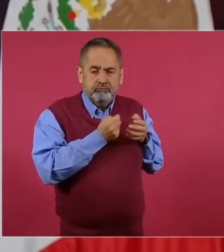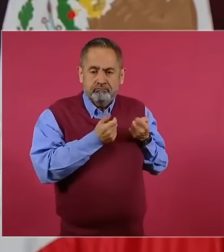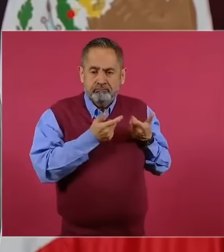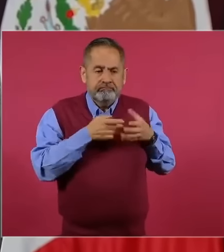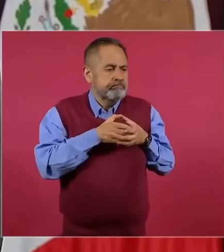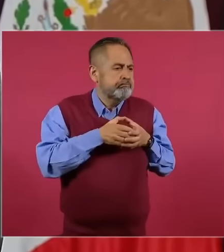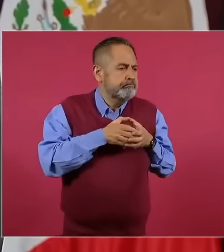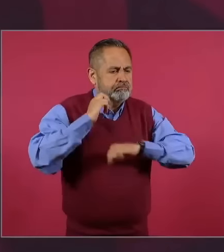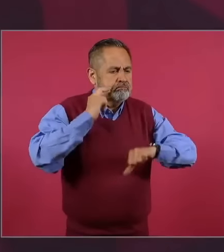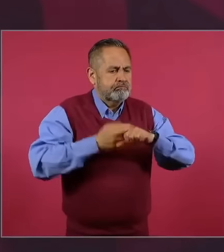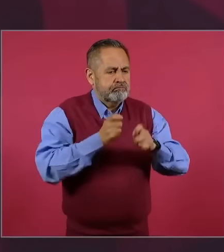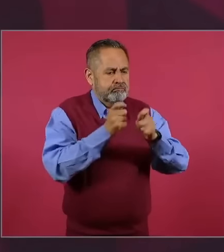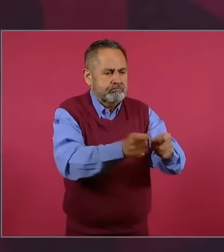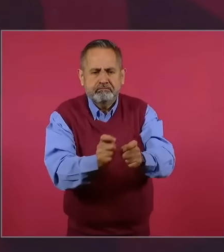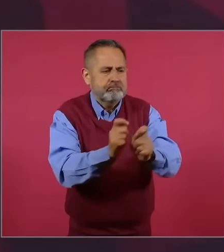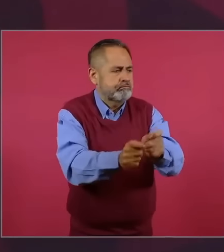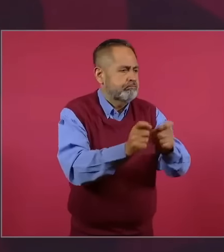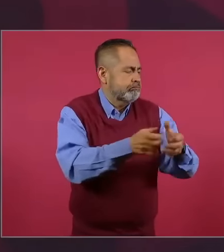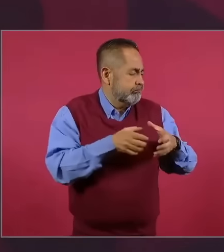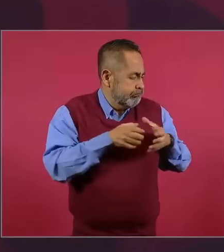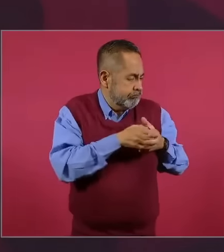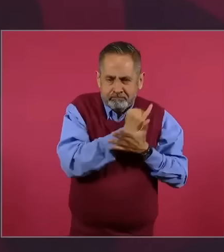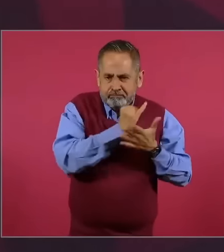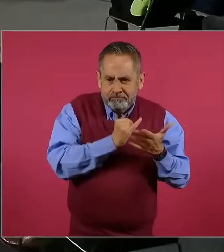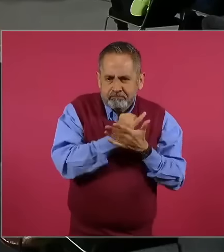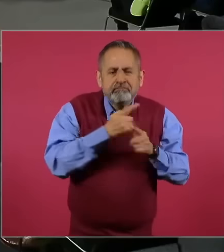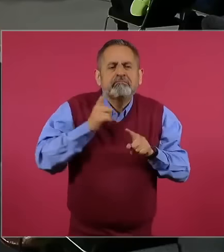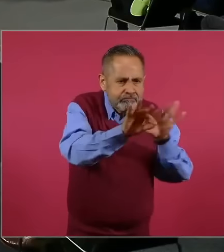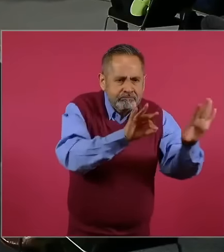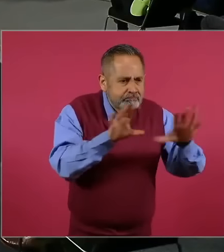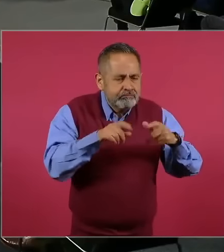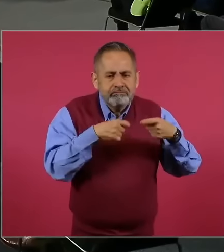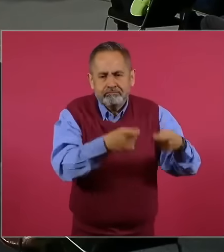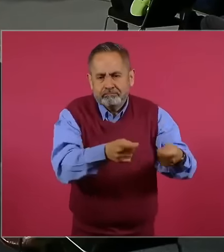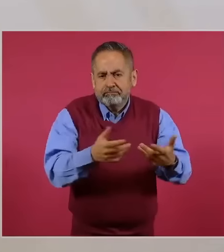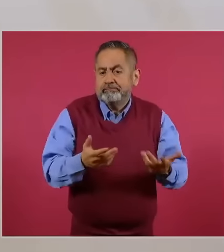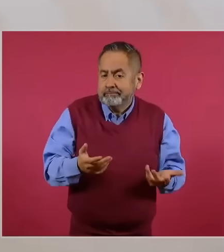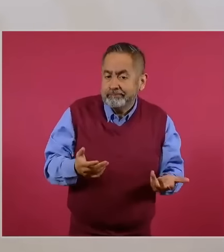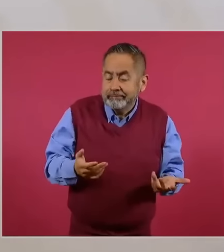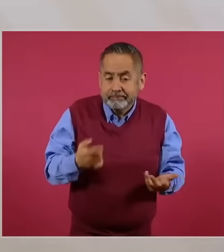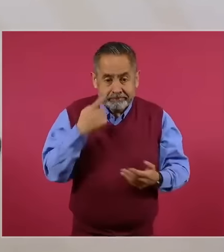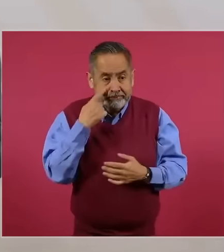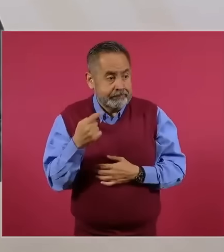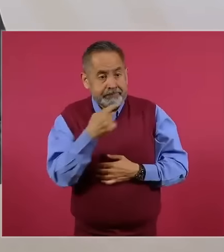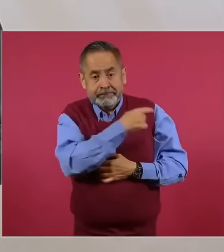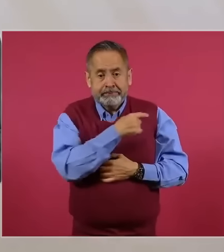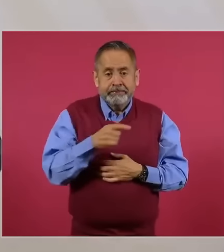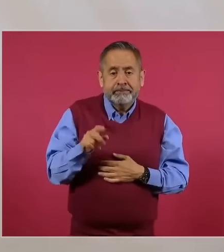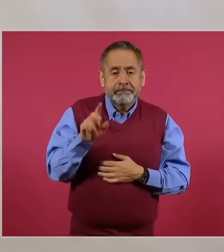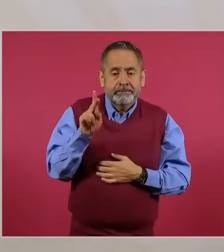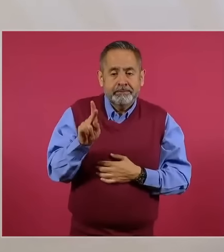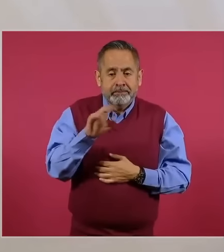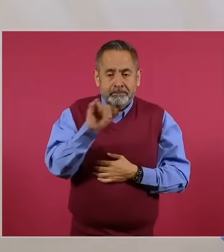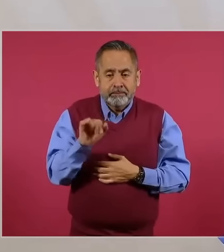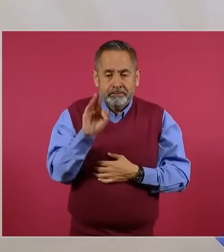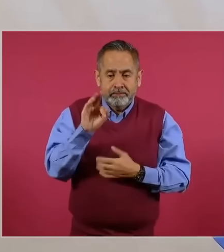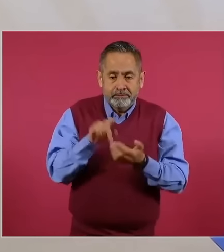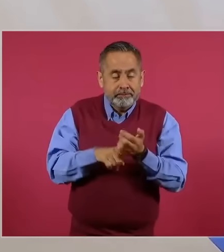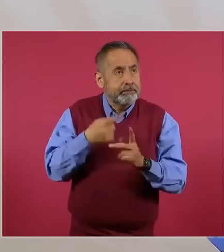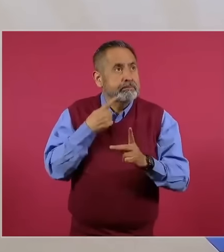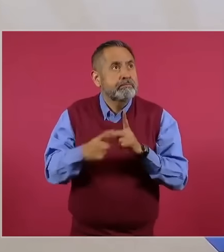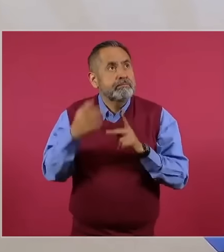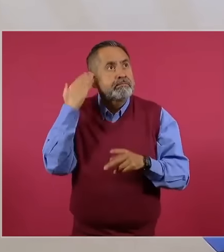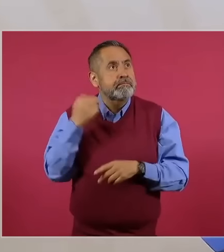magistrados, a ministros, porque el Poder Judicial fue, cuando se llevó a cabo esta política neoliberal,